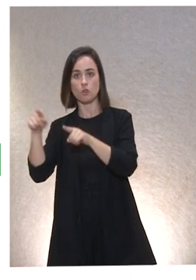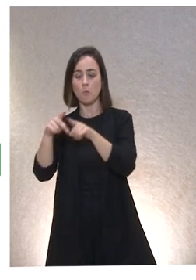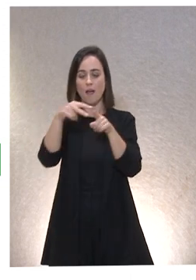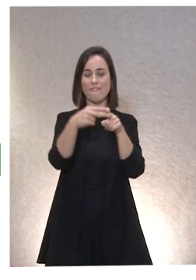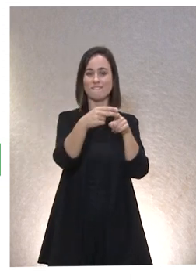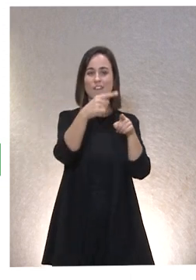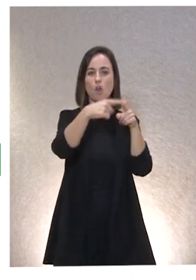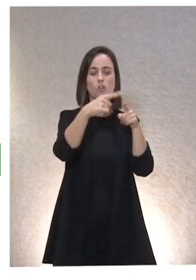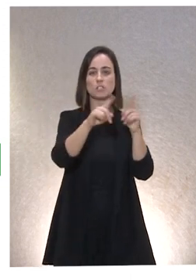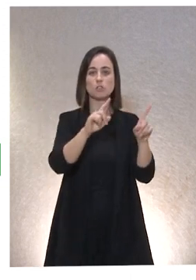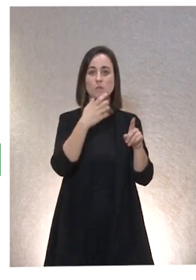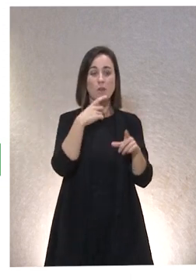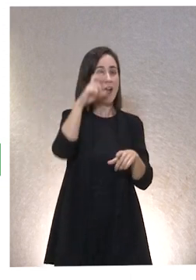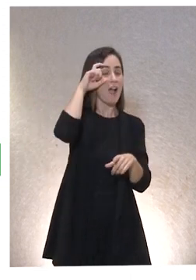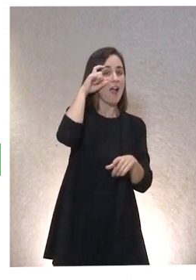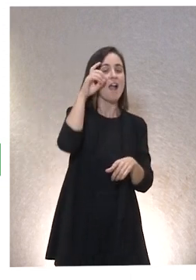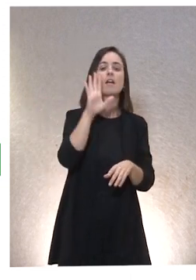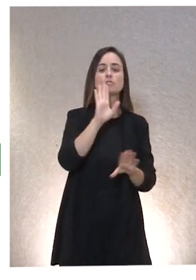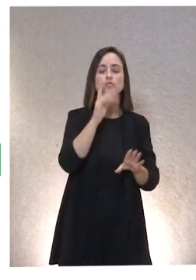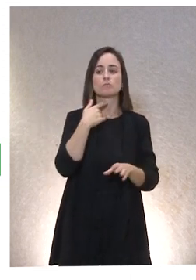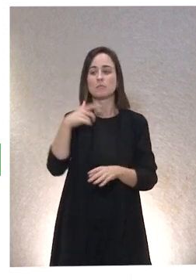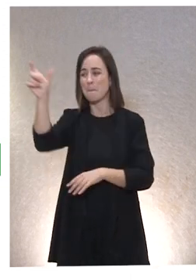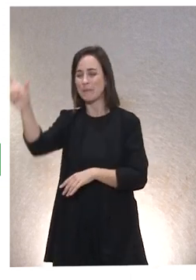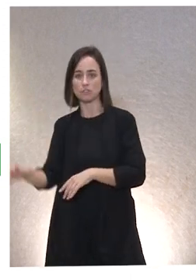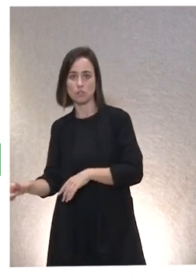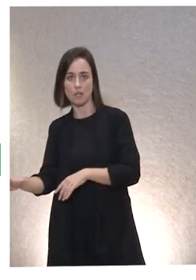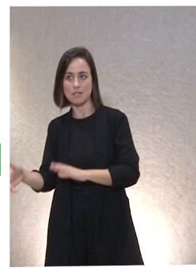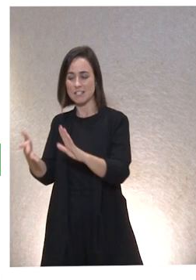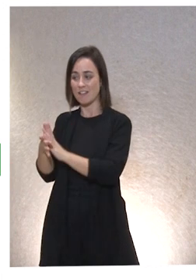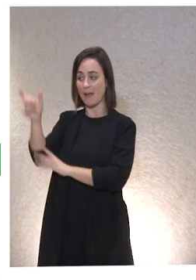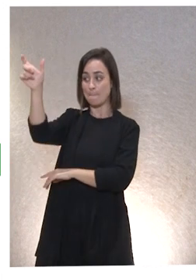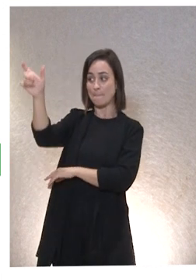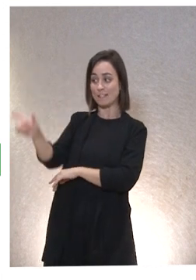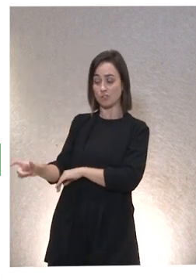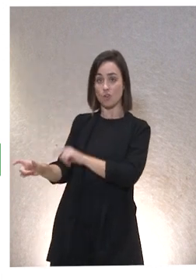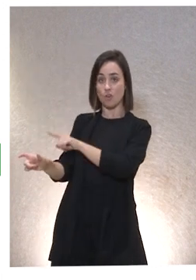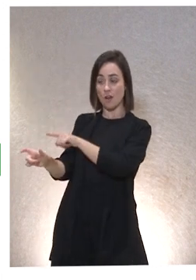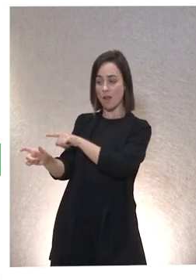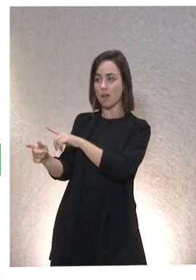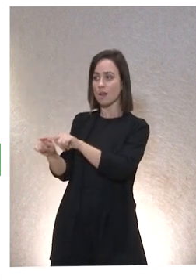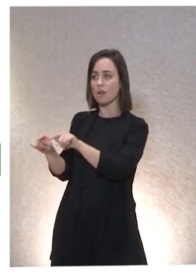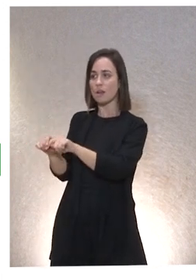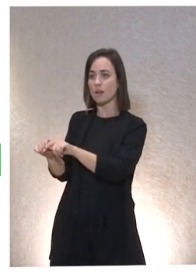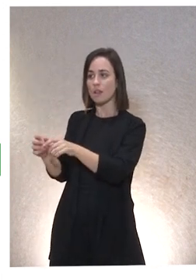que hay una colección de gafas, sino que son personales dirigidos a la persona que precisan ser reiterados.